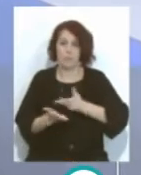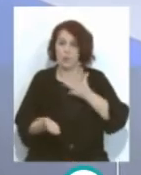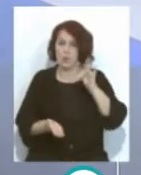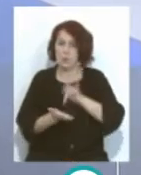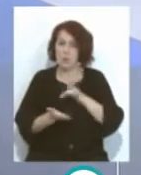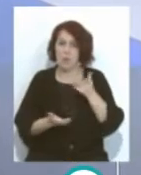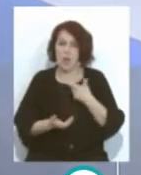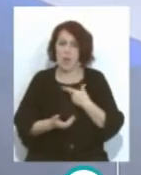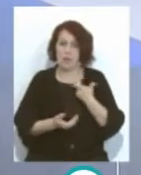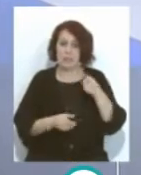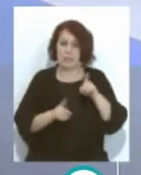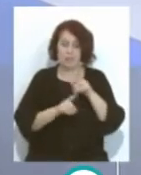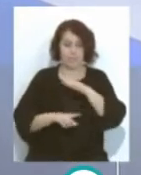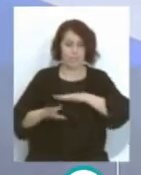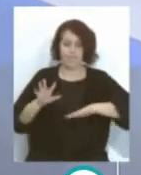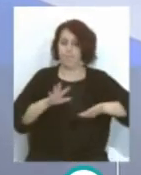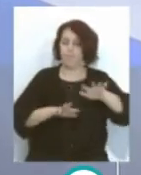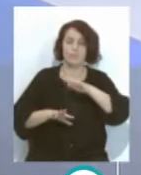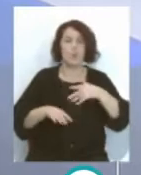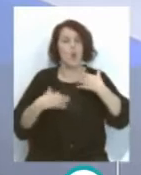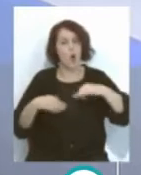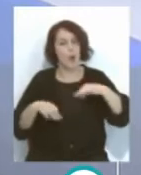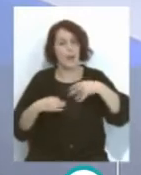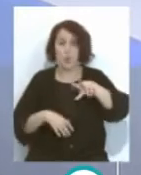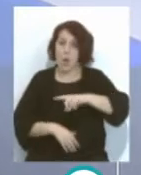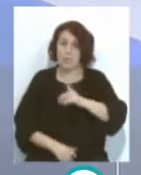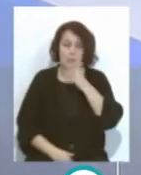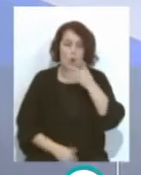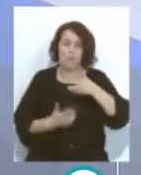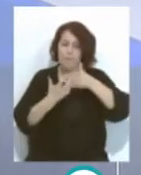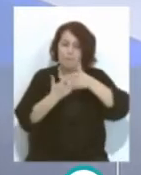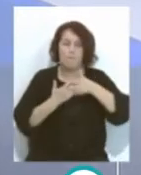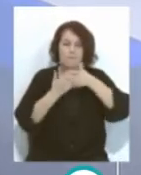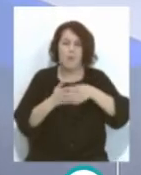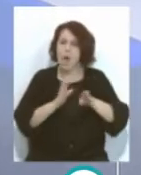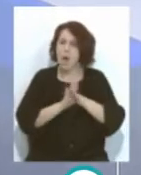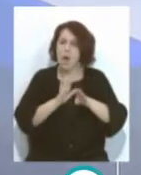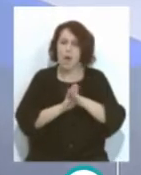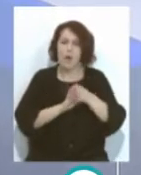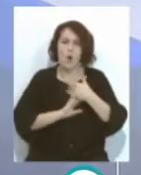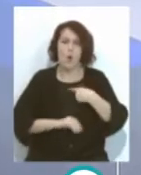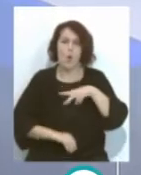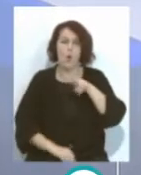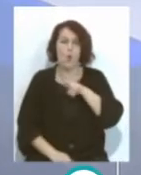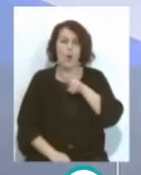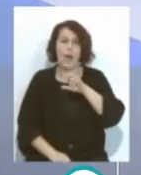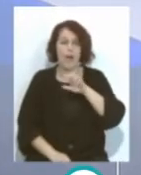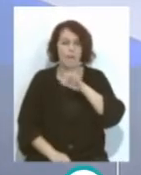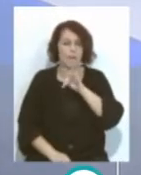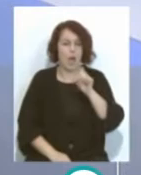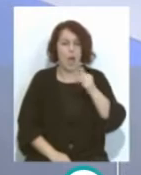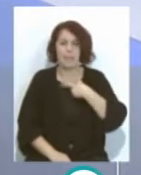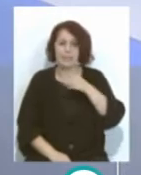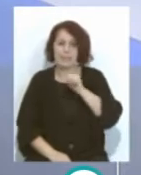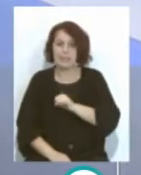metes así En esa vorágine Que no es la habitual Porque estás siempre luchando Por puestos de UEFA Por puestos de Champions Cuando